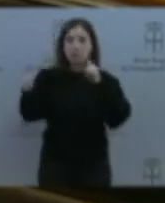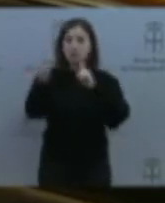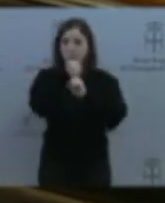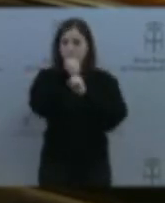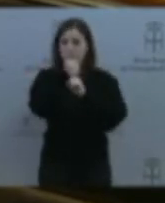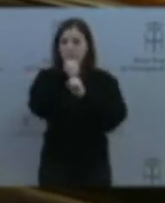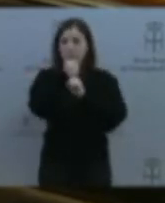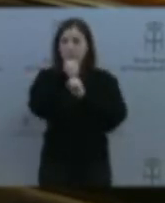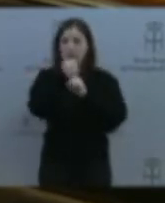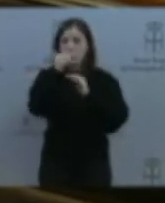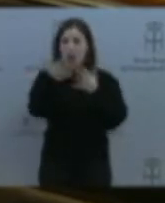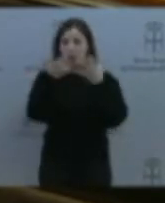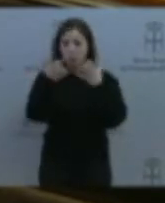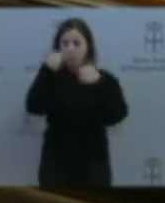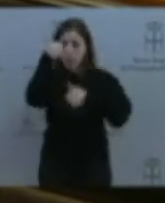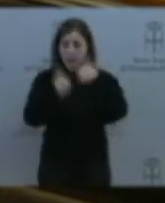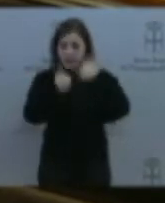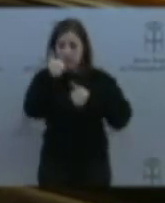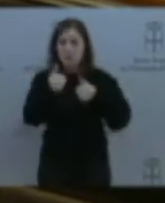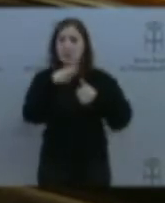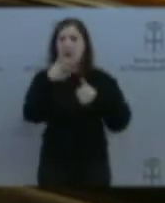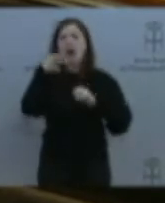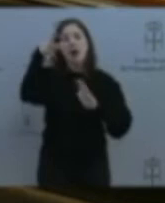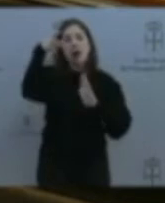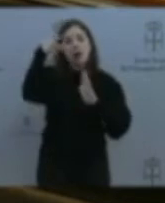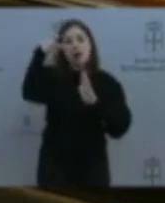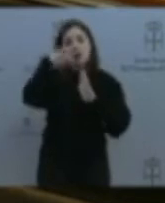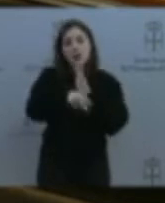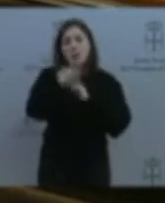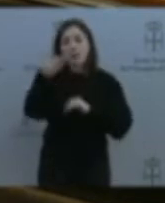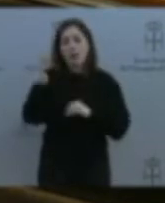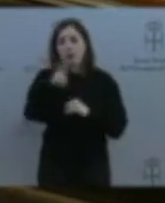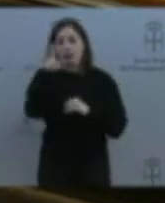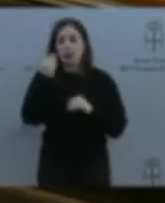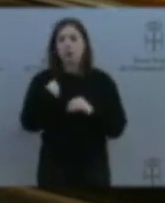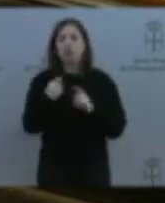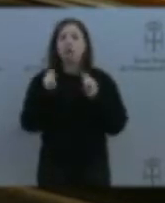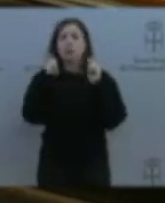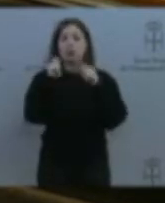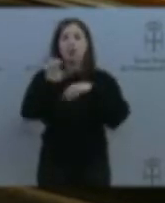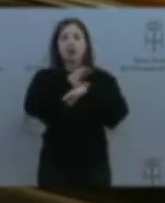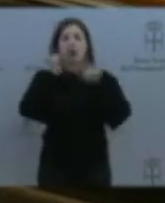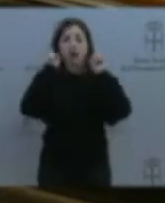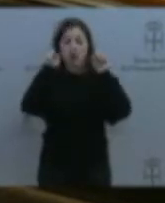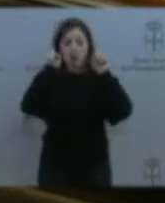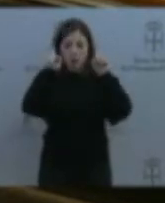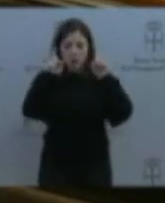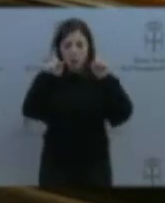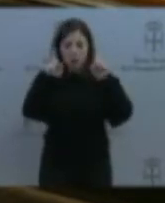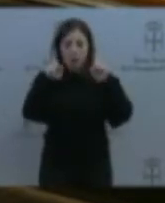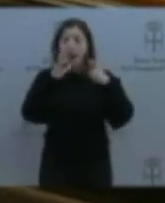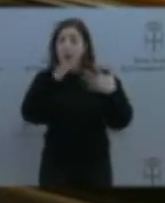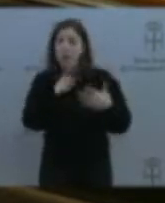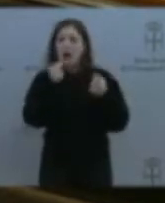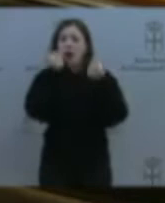los lingües de nivel intermedio B2, otorgada por la Consejería de Educación, que ven como ahora, cuando solicitan la inclusión de la